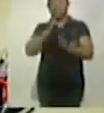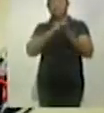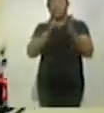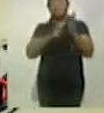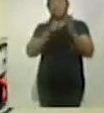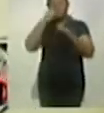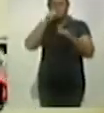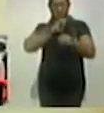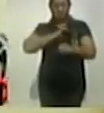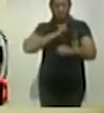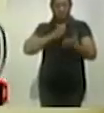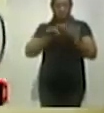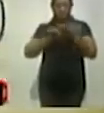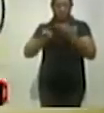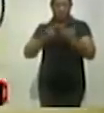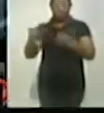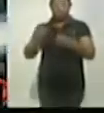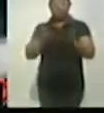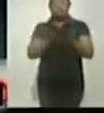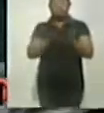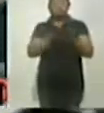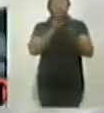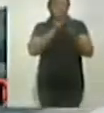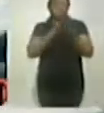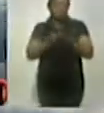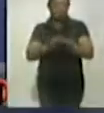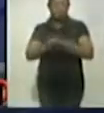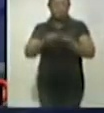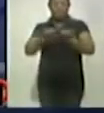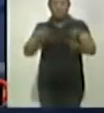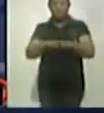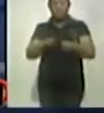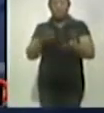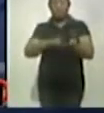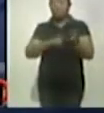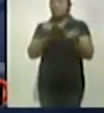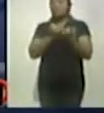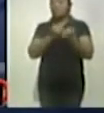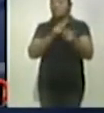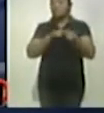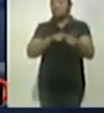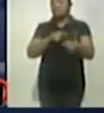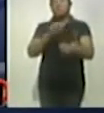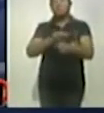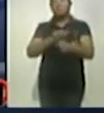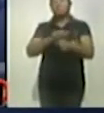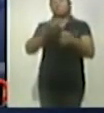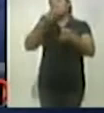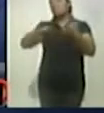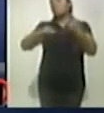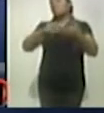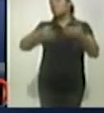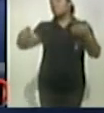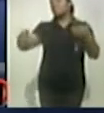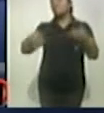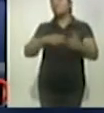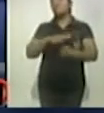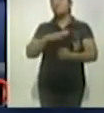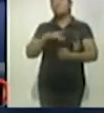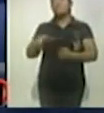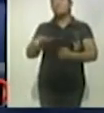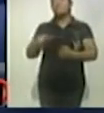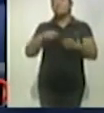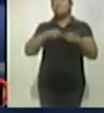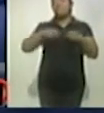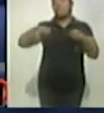sanitarias dentro del equipo para seguir sin contagios. Estamos en la recta final, todavía no vemos la meta porque la meta está